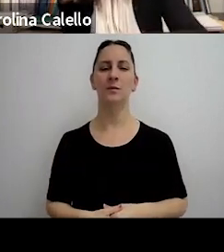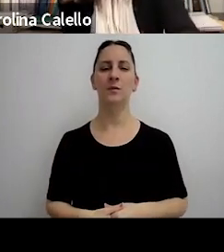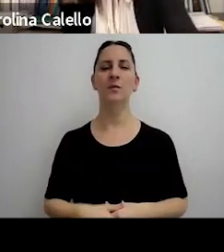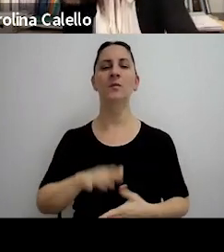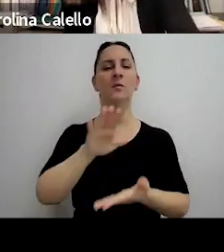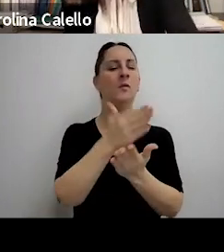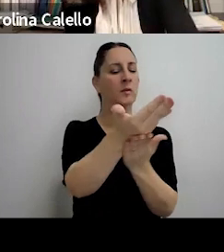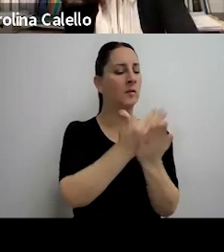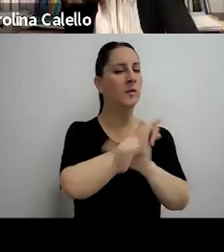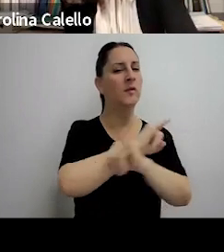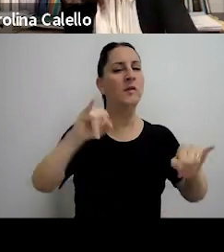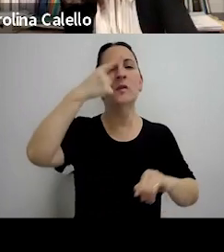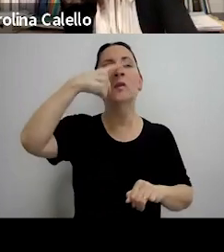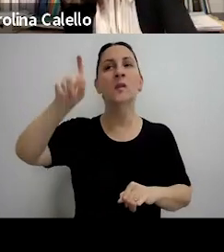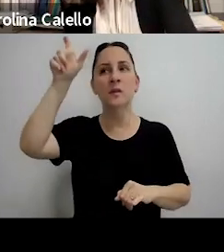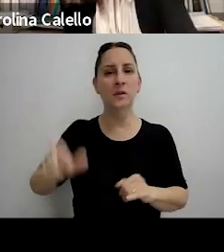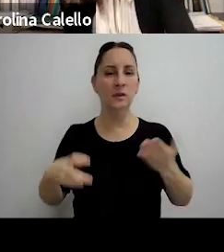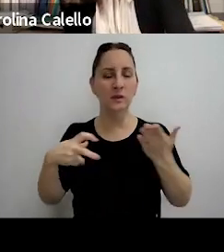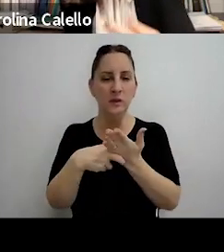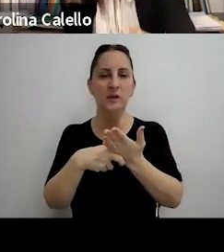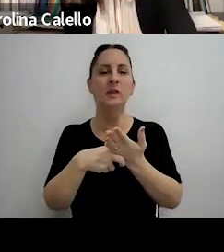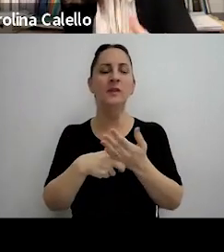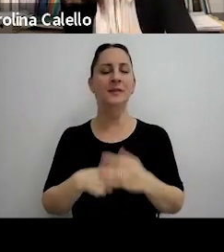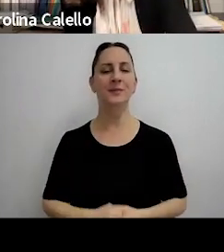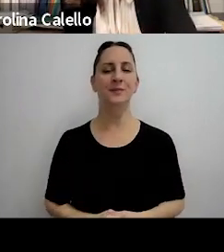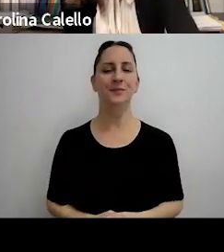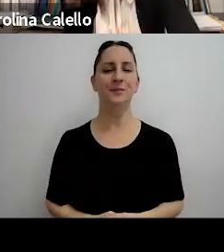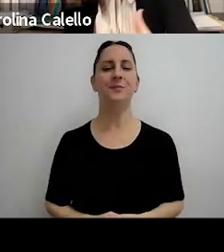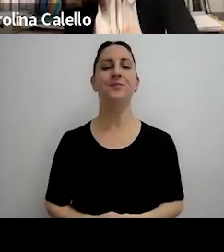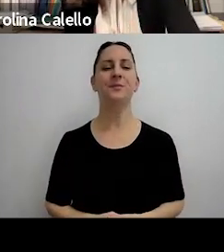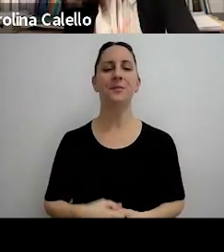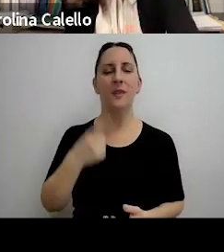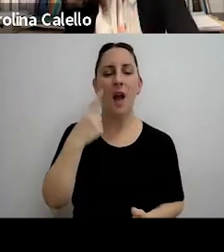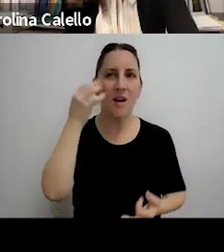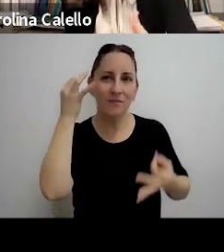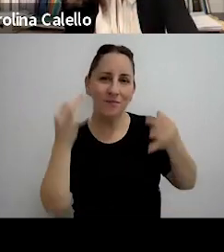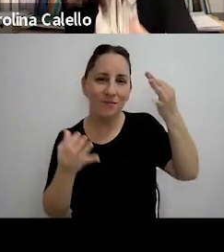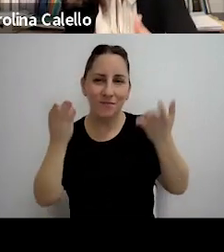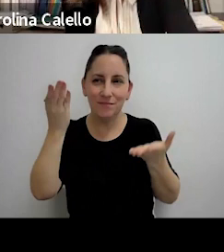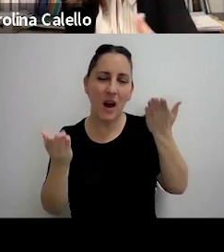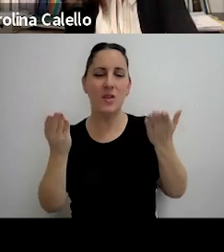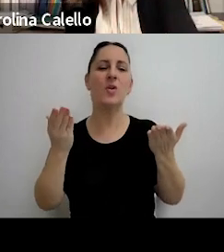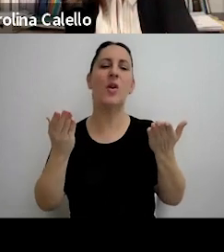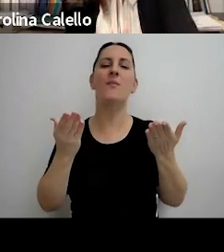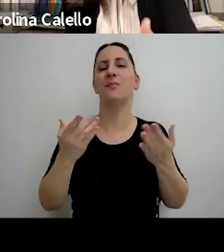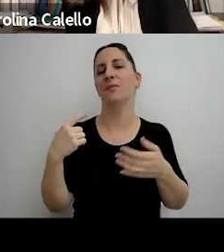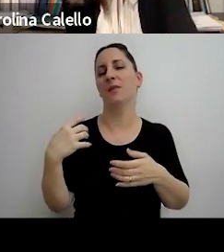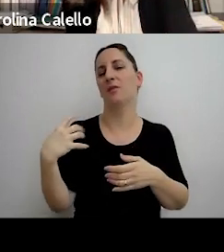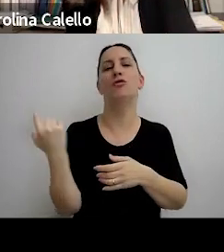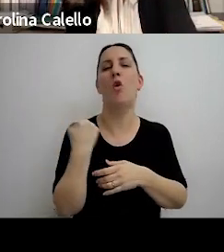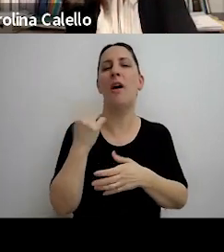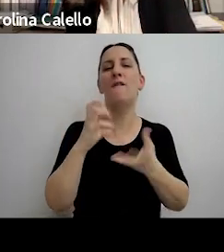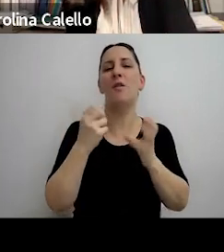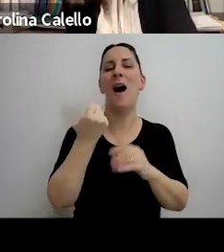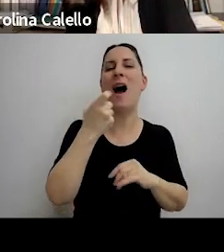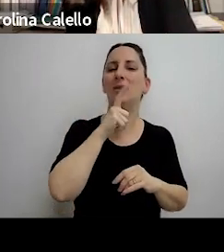informe final de inspección y la valoración que en general después se hacen todos los actos del